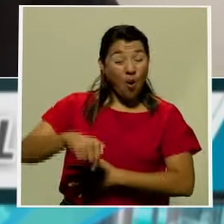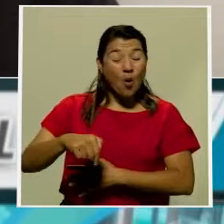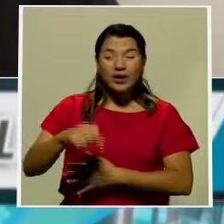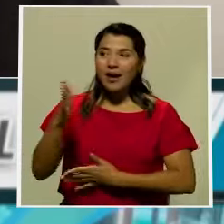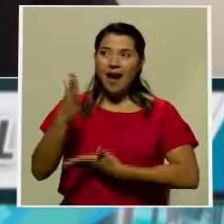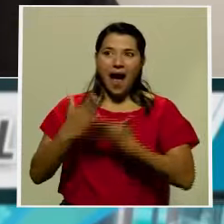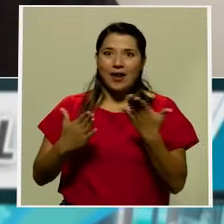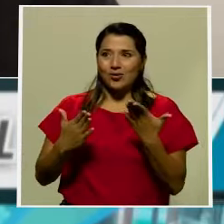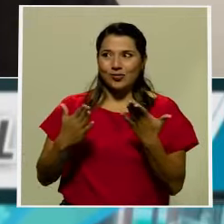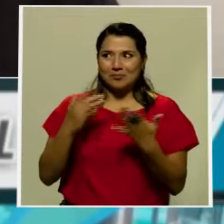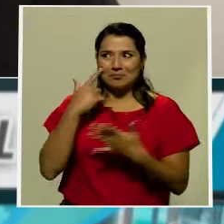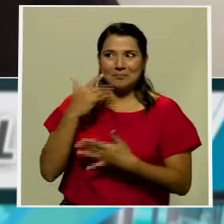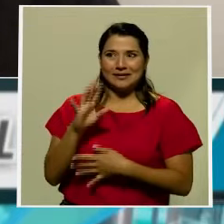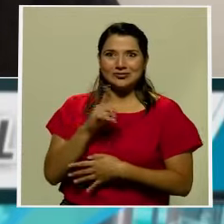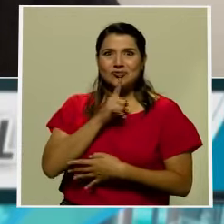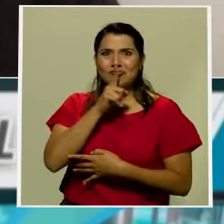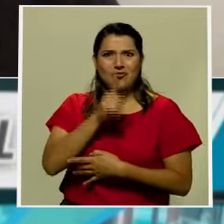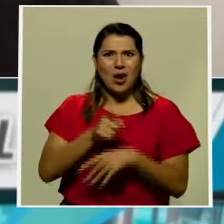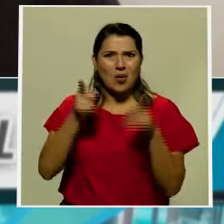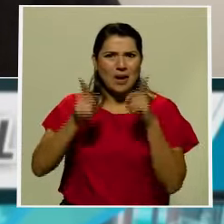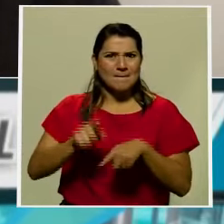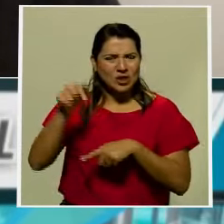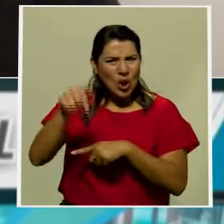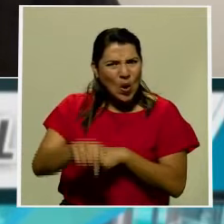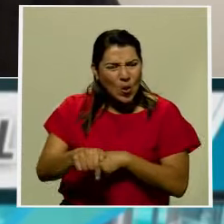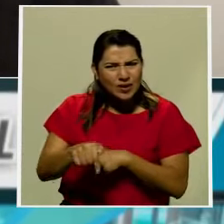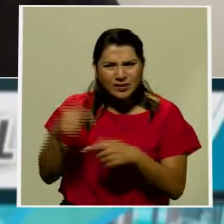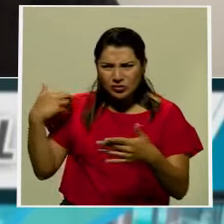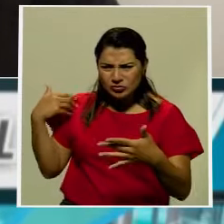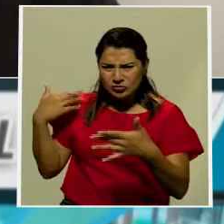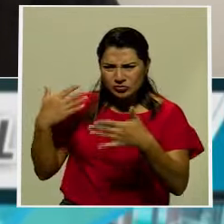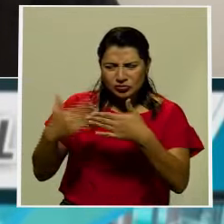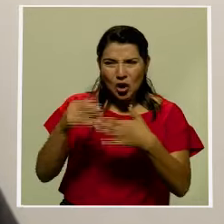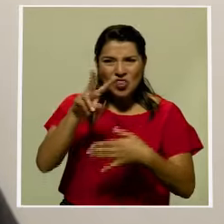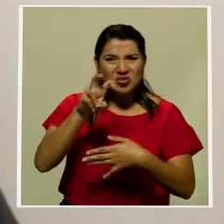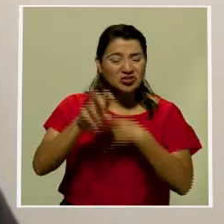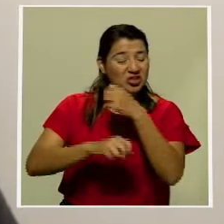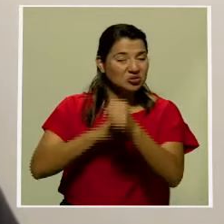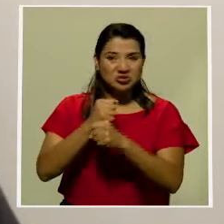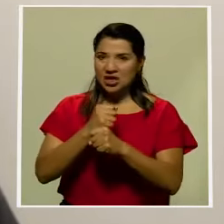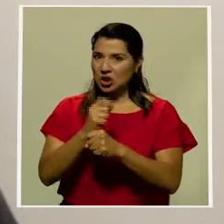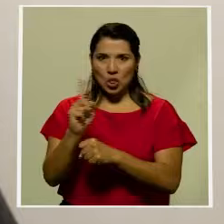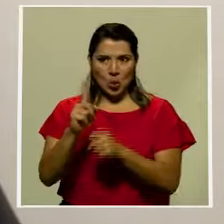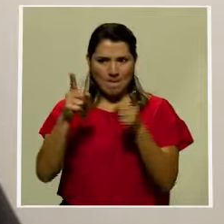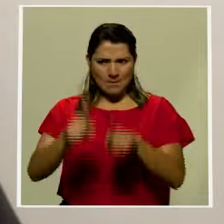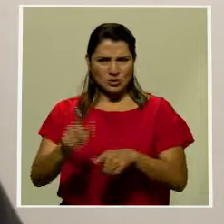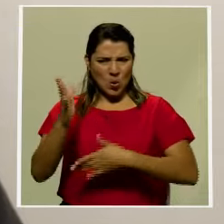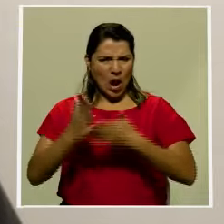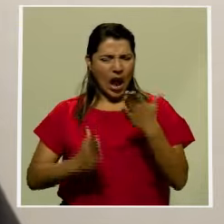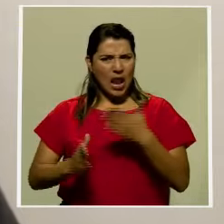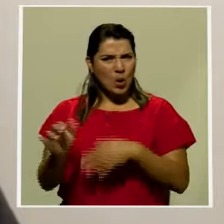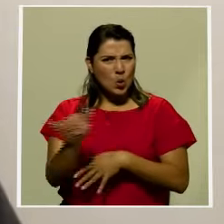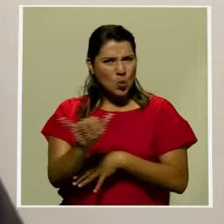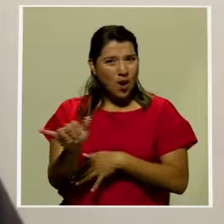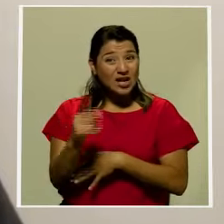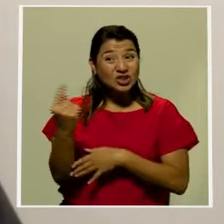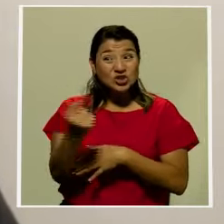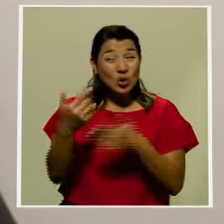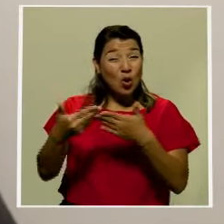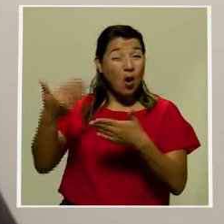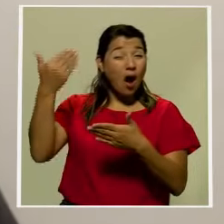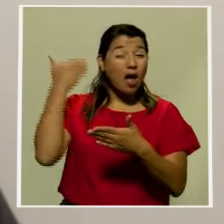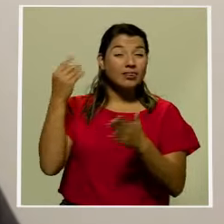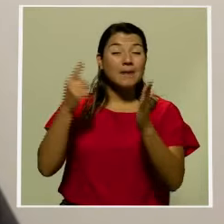surreal lo que sucedió hoy en el Capitolio. En 200 años no había sucedido algo similar. El único precedente fue en 1812,